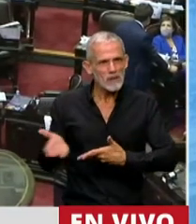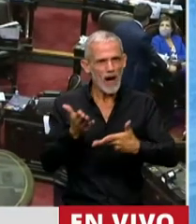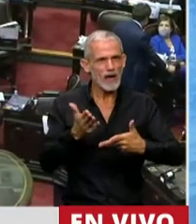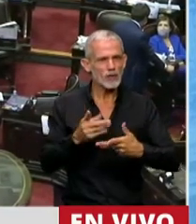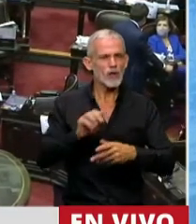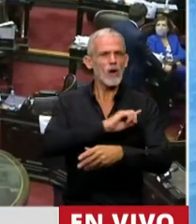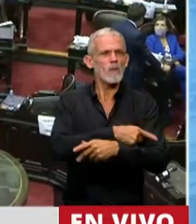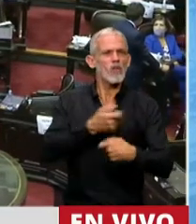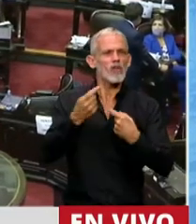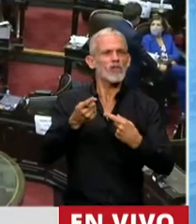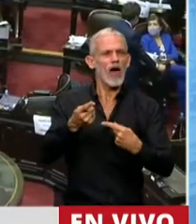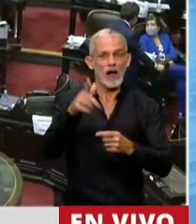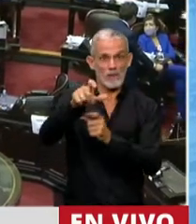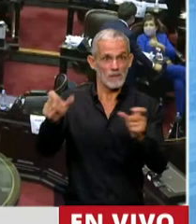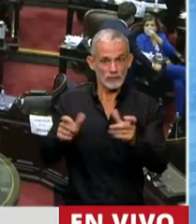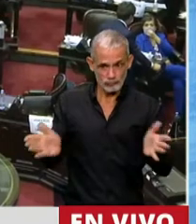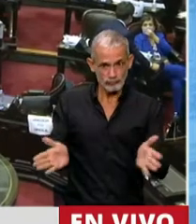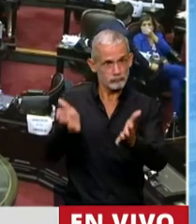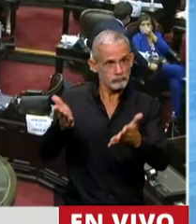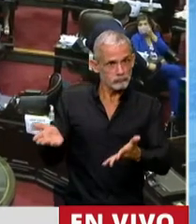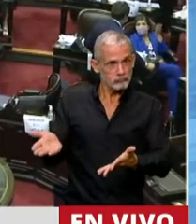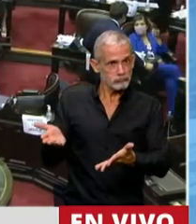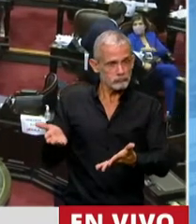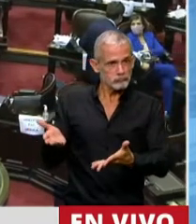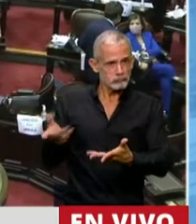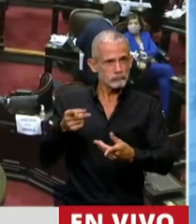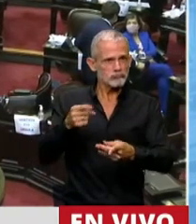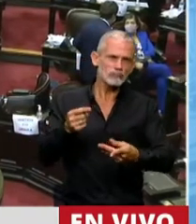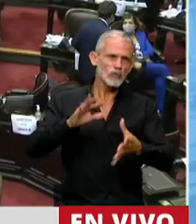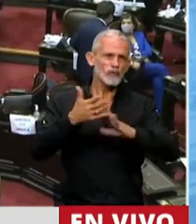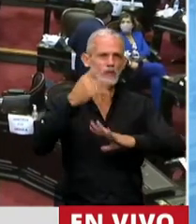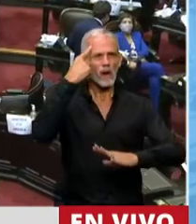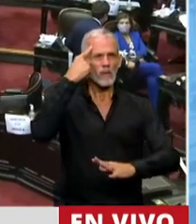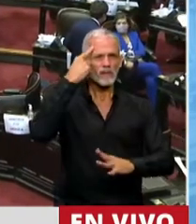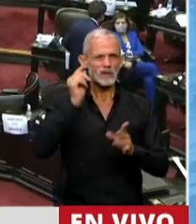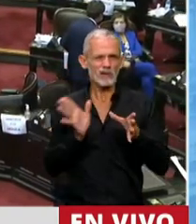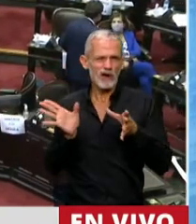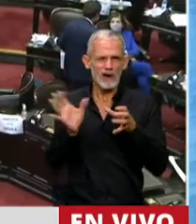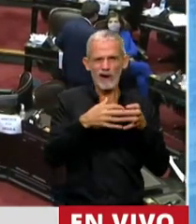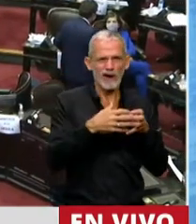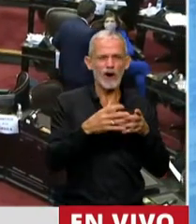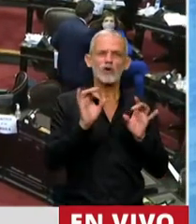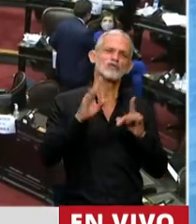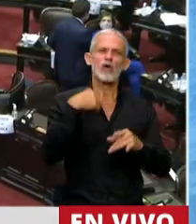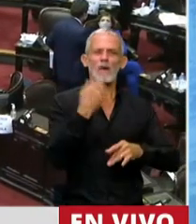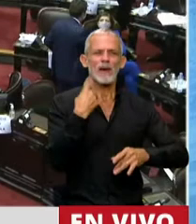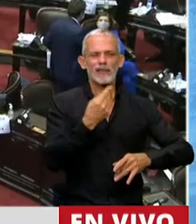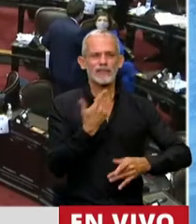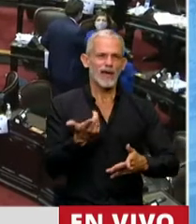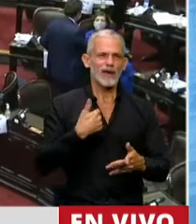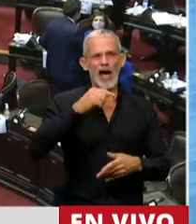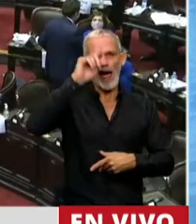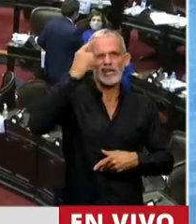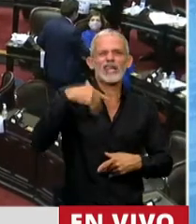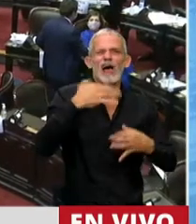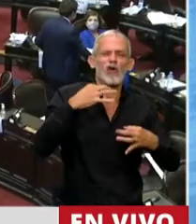como actores del cambio y encontrar una alternativa a ese pensamiento sesgado de que creemos que el